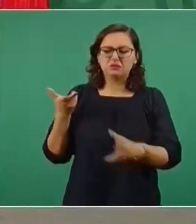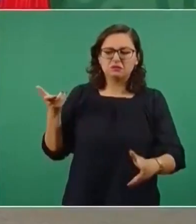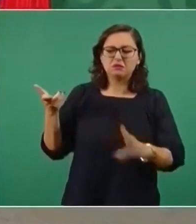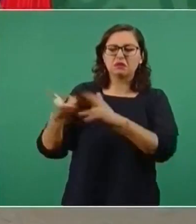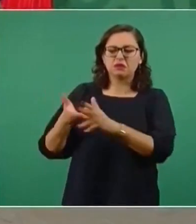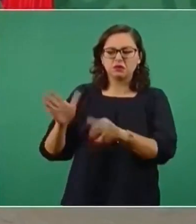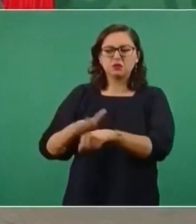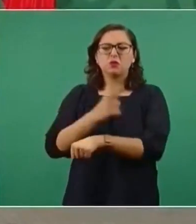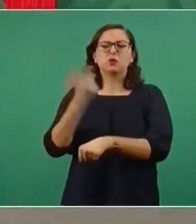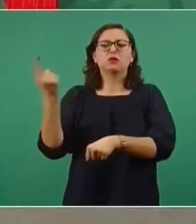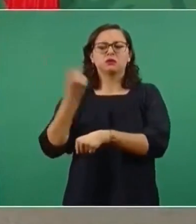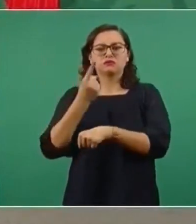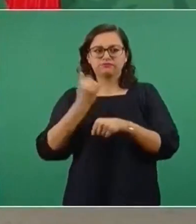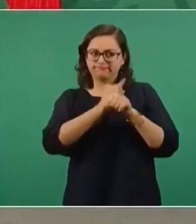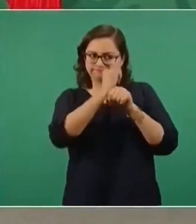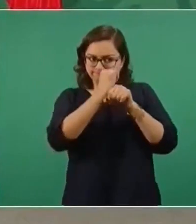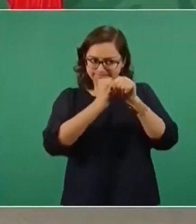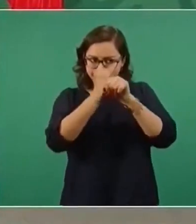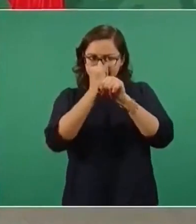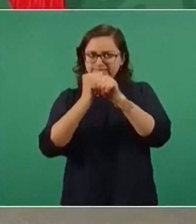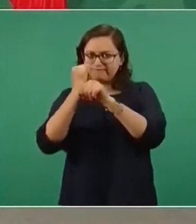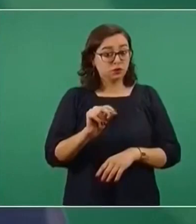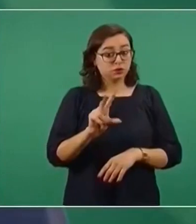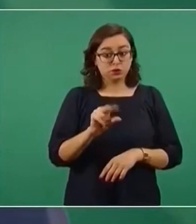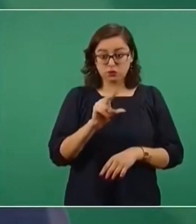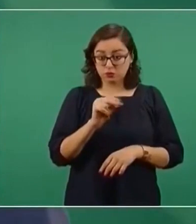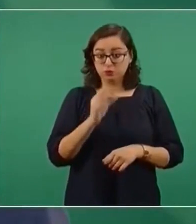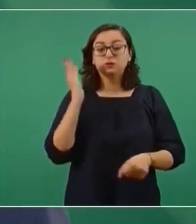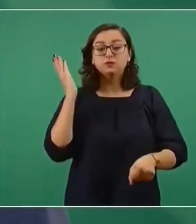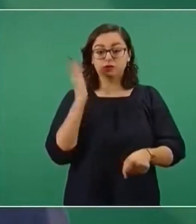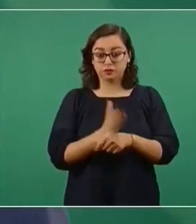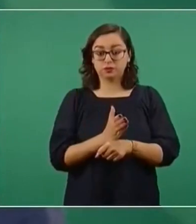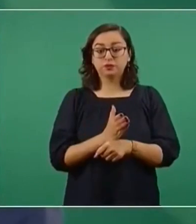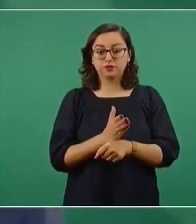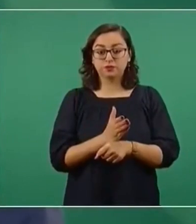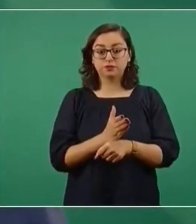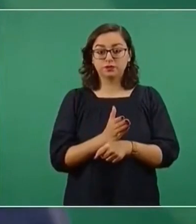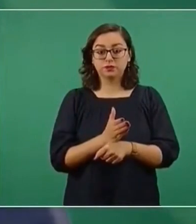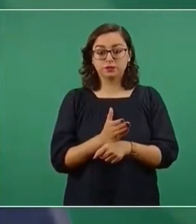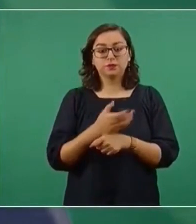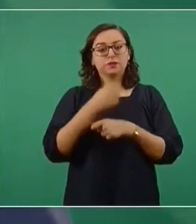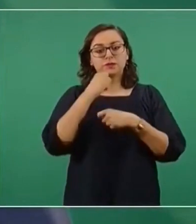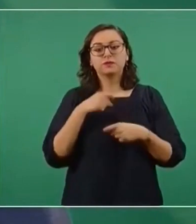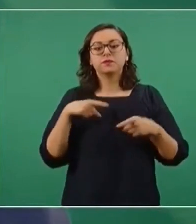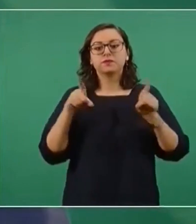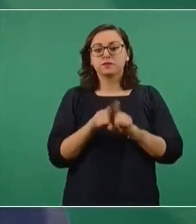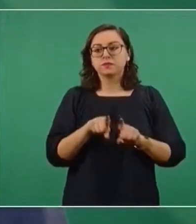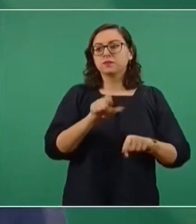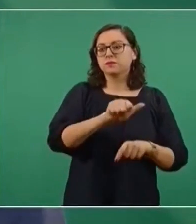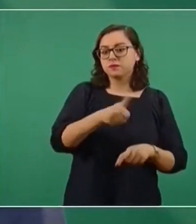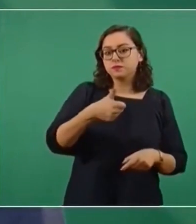a los responsables, y así en otros casos.